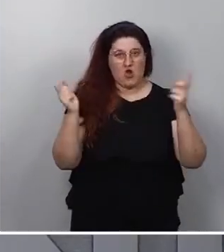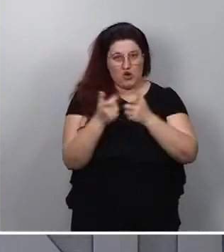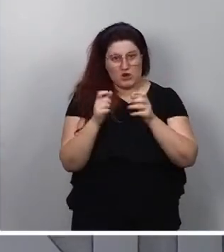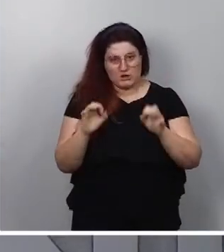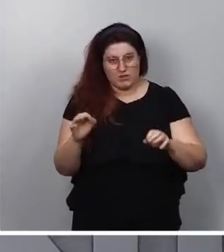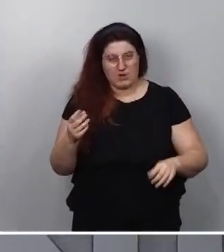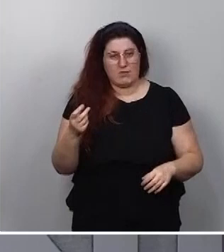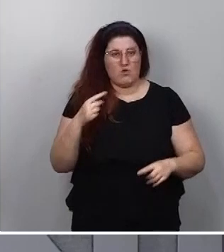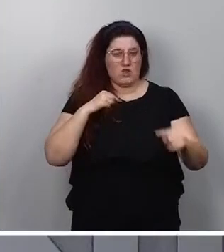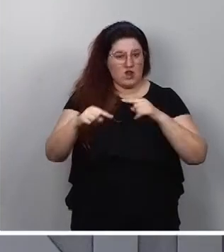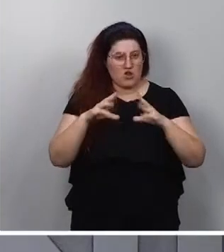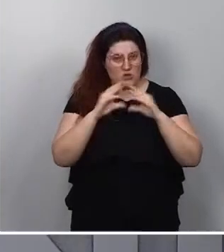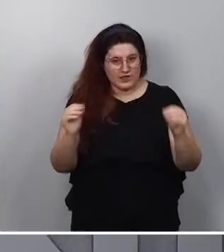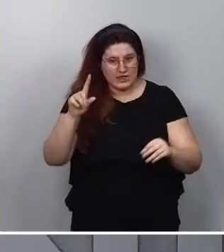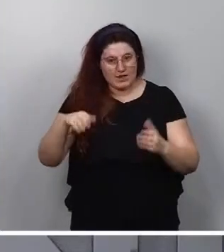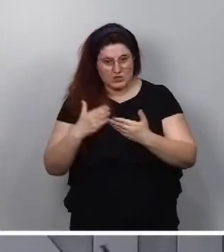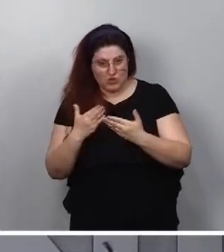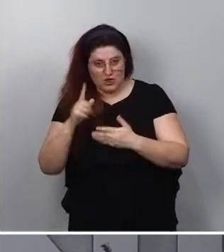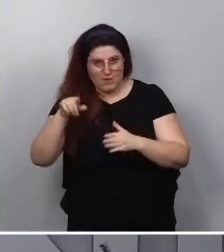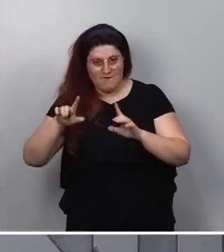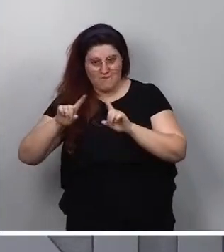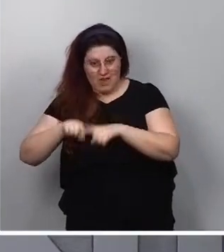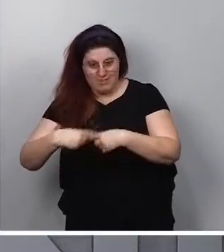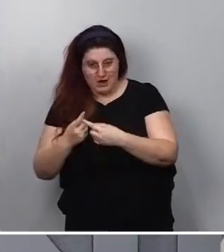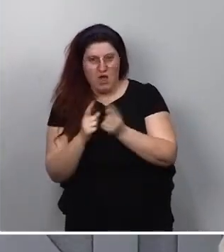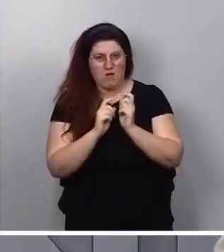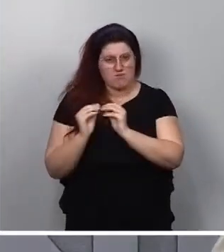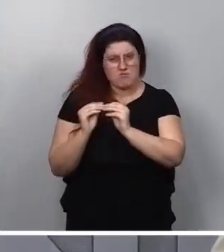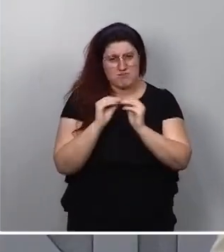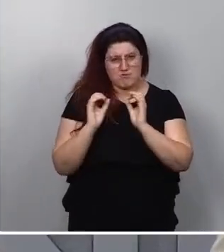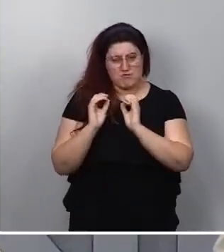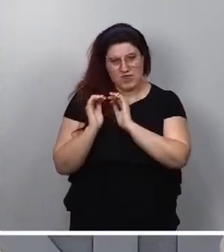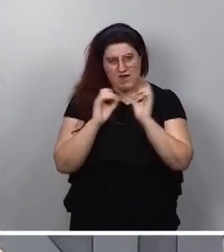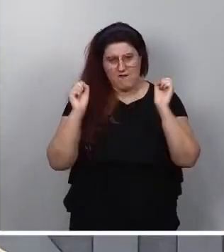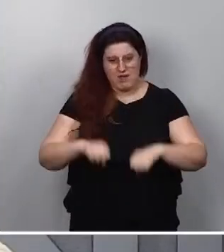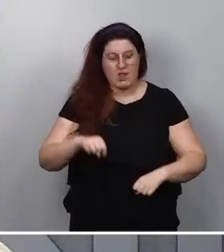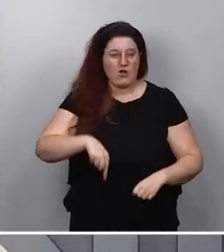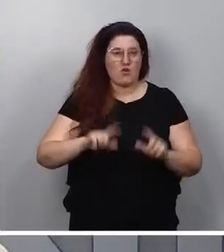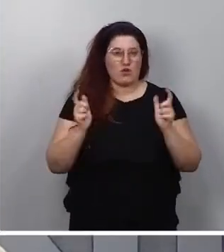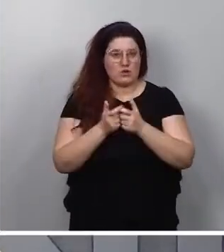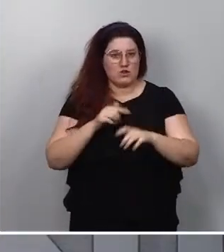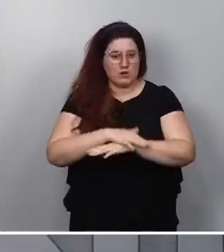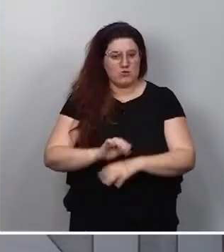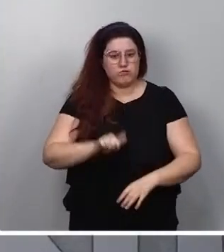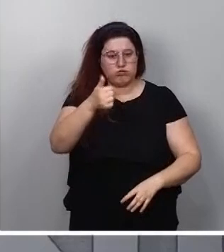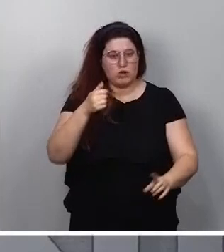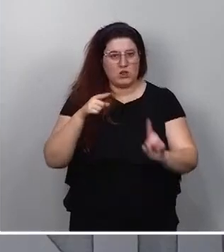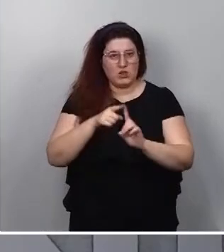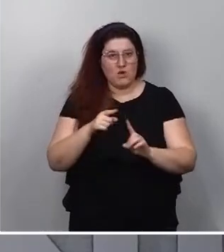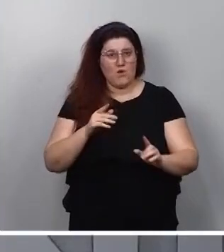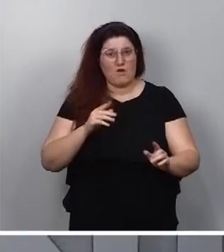con los estudiantes y con las familias y que desde luego, como les digo, se aprueba hoy en el Consejo de Ministros para ponerse a partir del